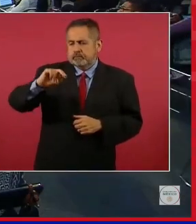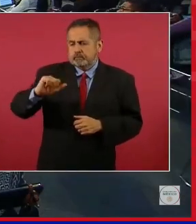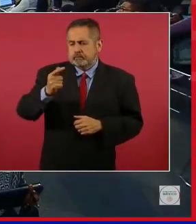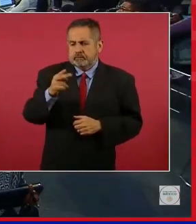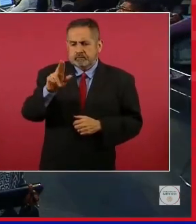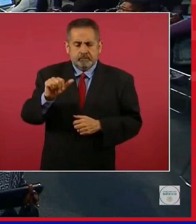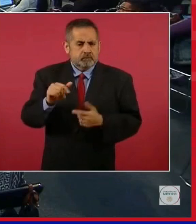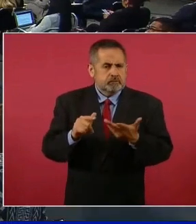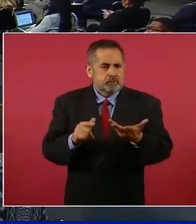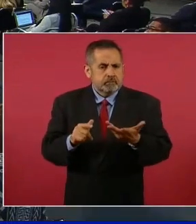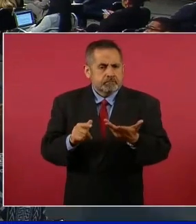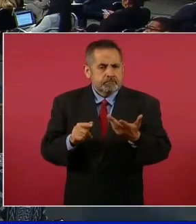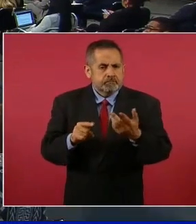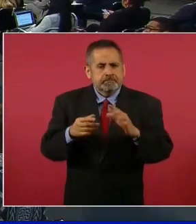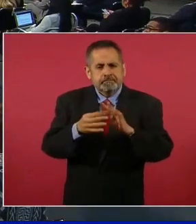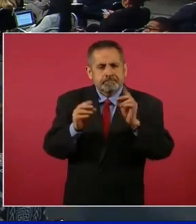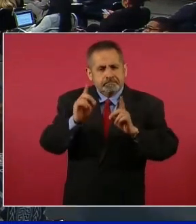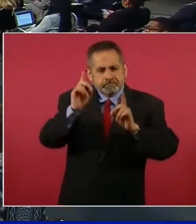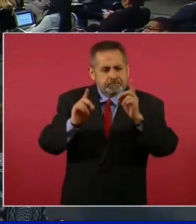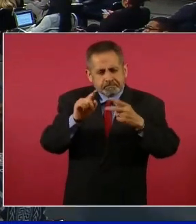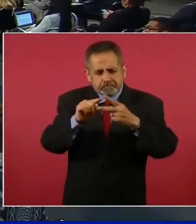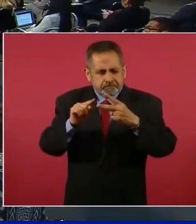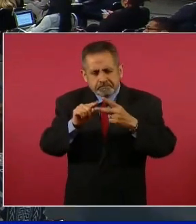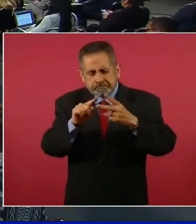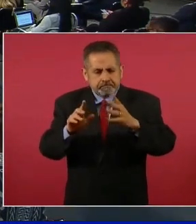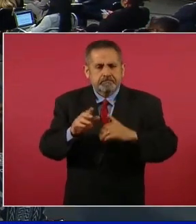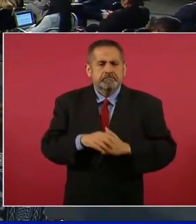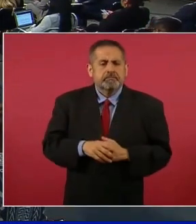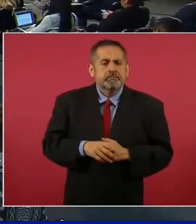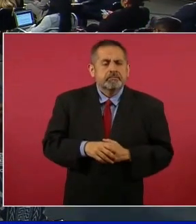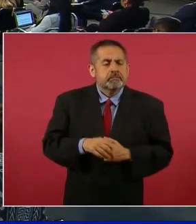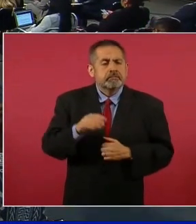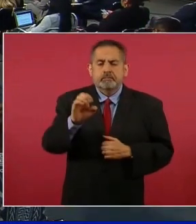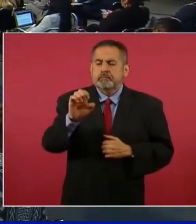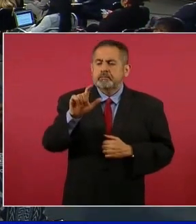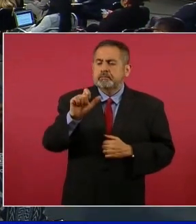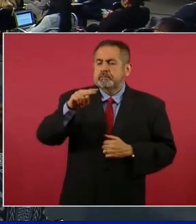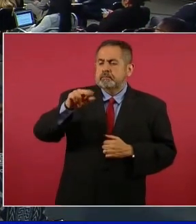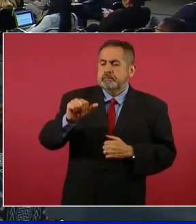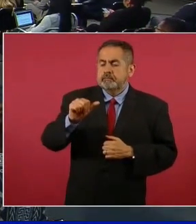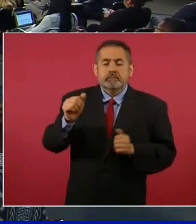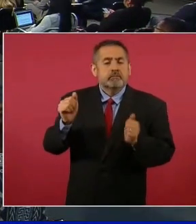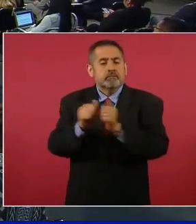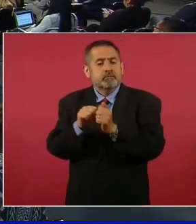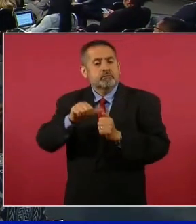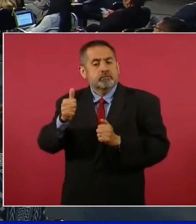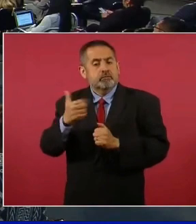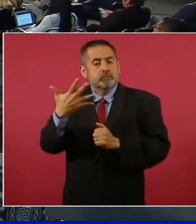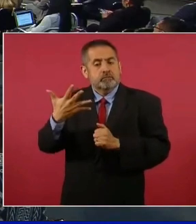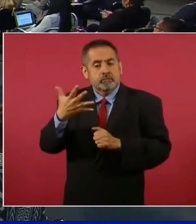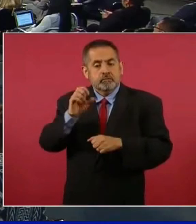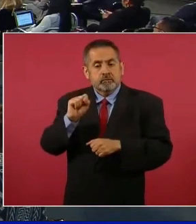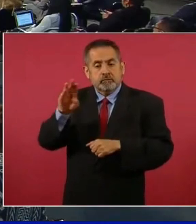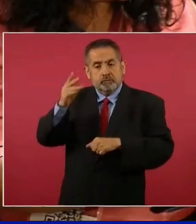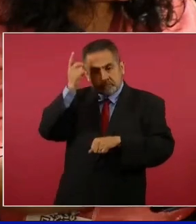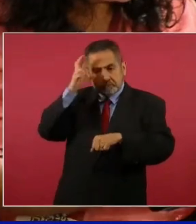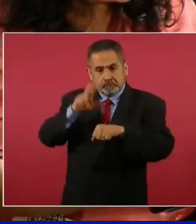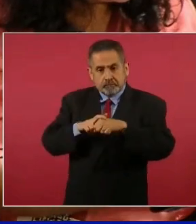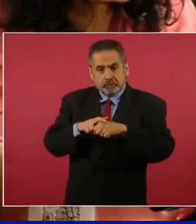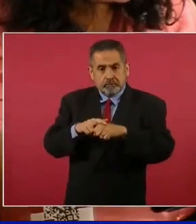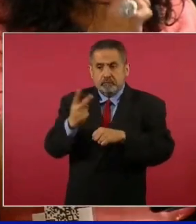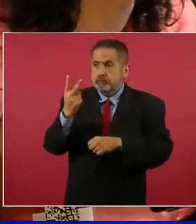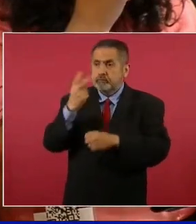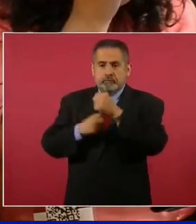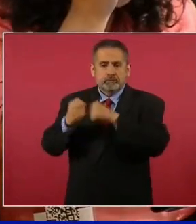sólo que quedaron un par de dudas al respecto. La llegada de Elena Burns junto con otros cinco subdirectores se dio hace dos años